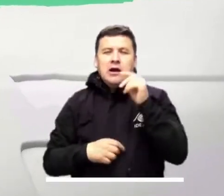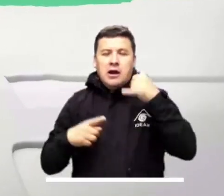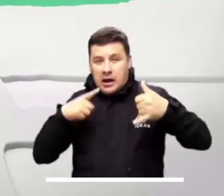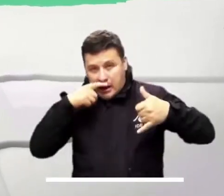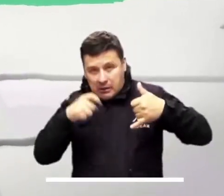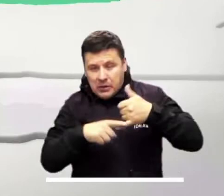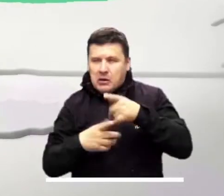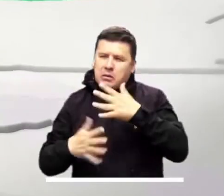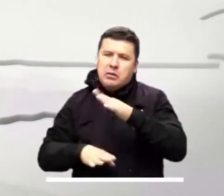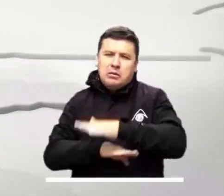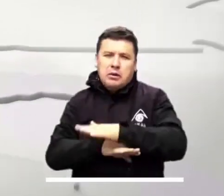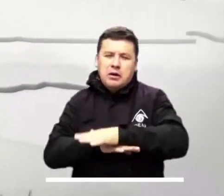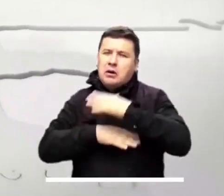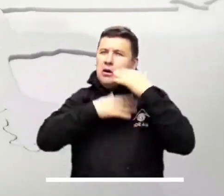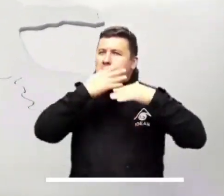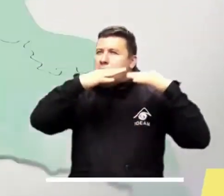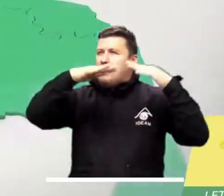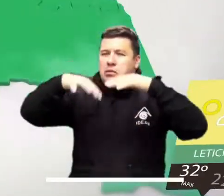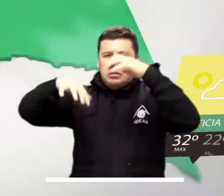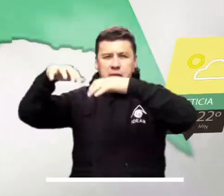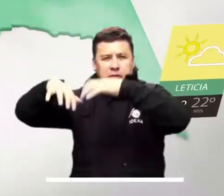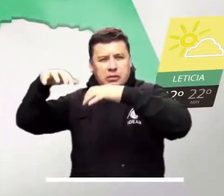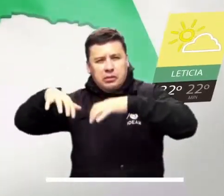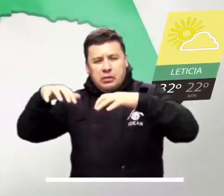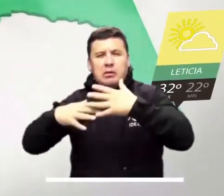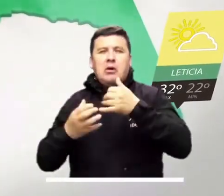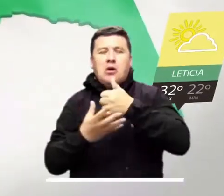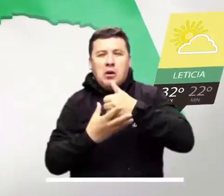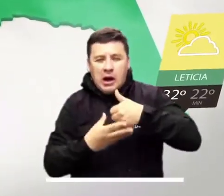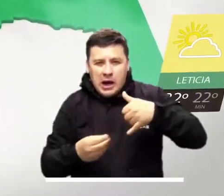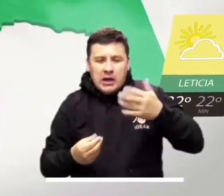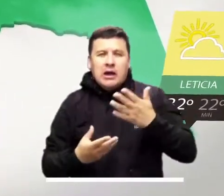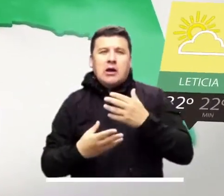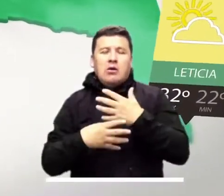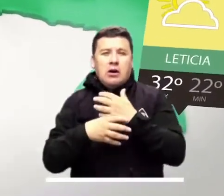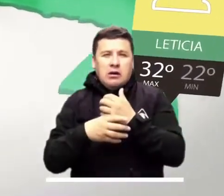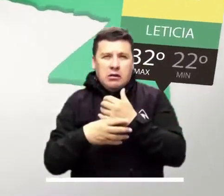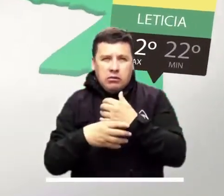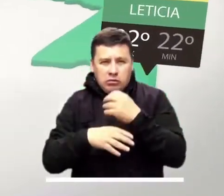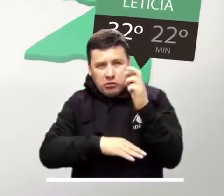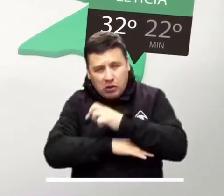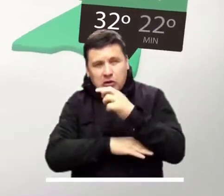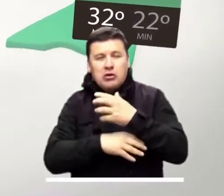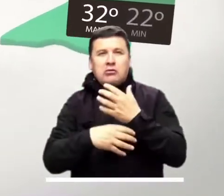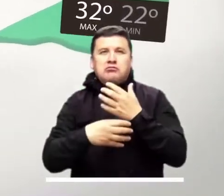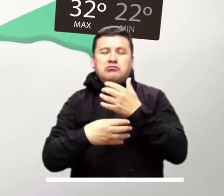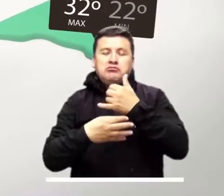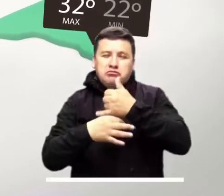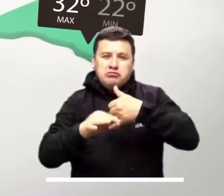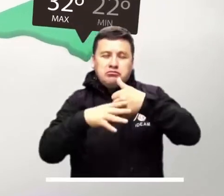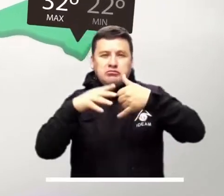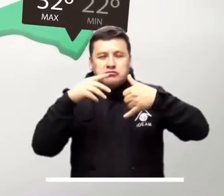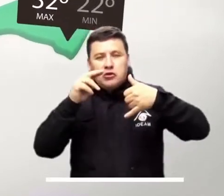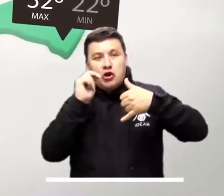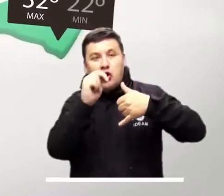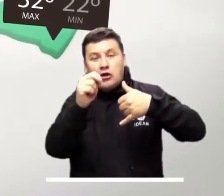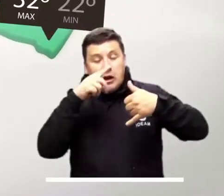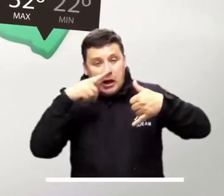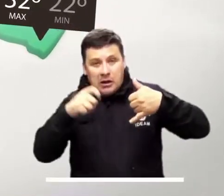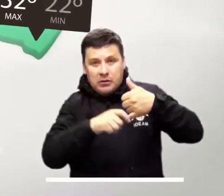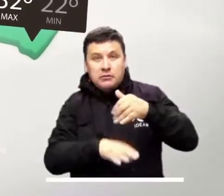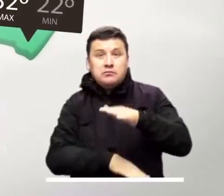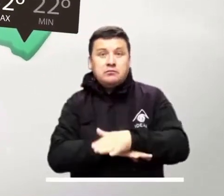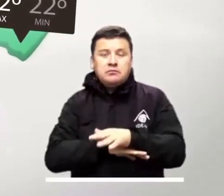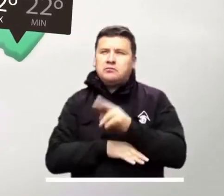posible actividad eléctrica y precipitaciones en zonas de bichada. En la Amazonía se estima una tarde nublada con lluvias en sectores de